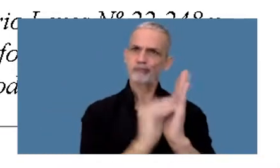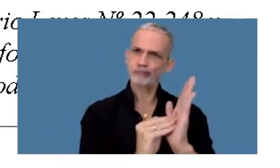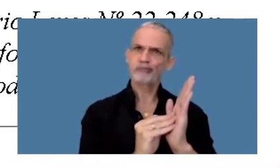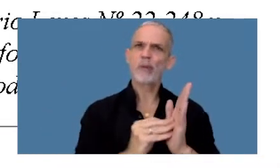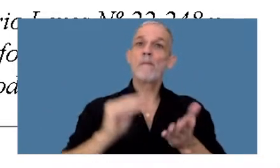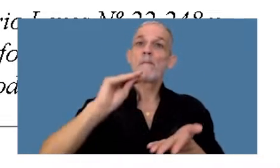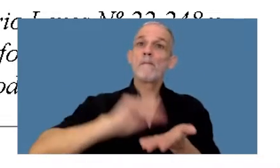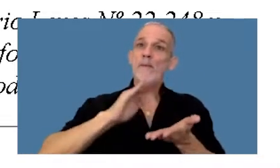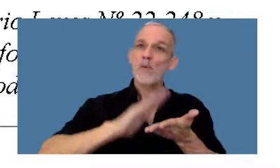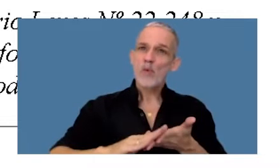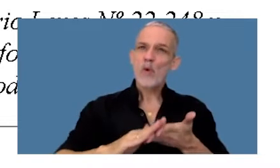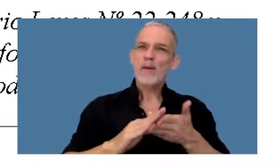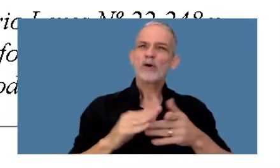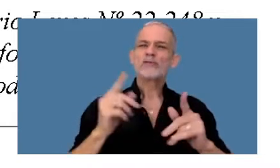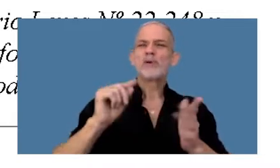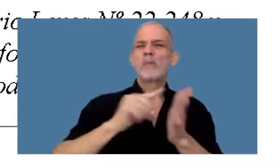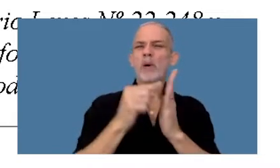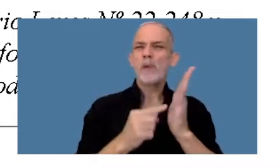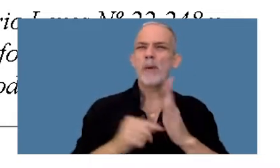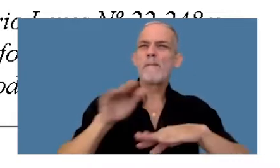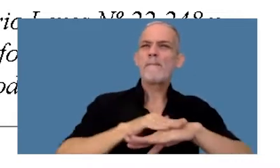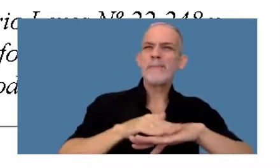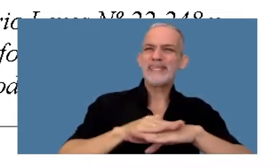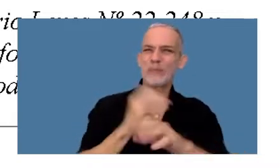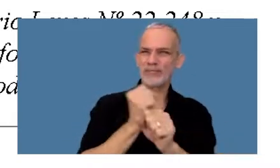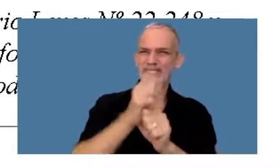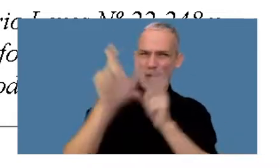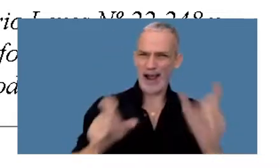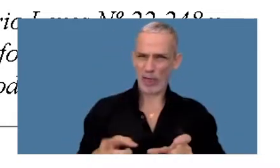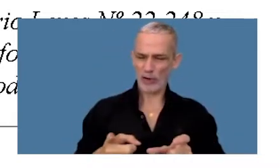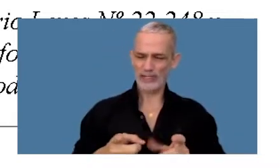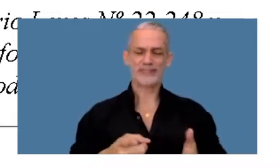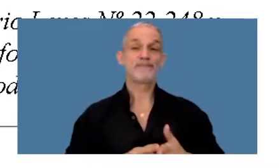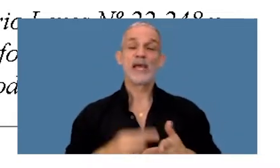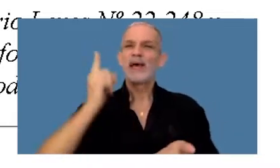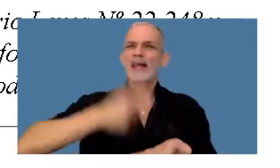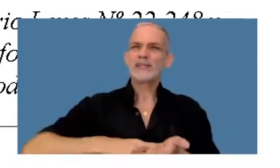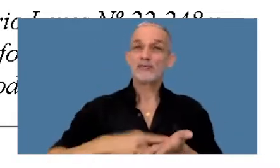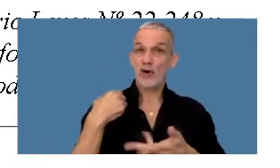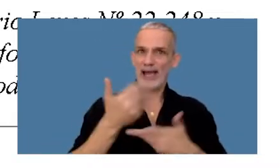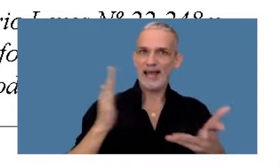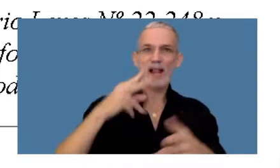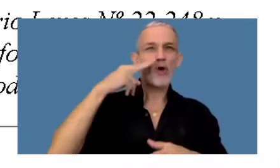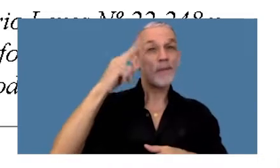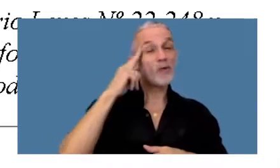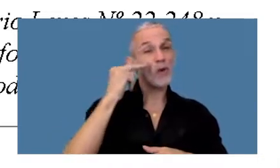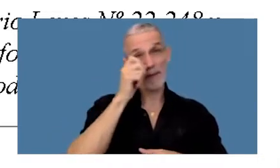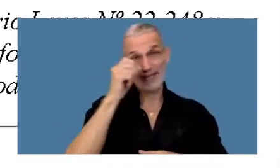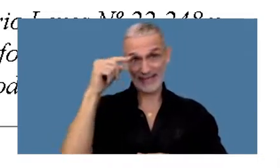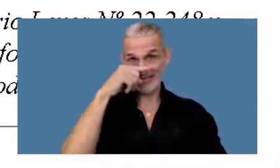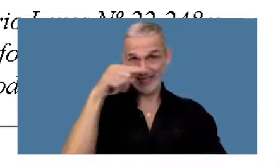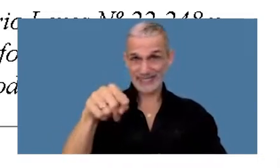nuevos indicadores mínimos de trabajadores. La resolución general 2.927